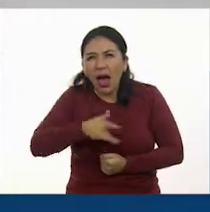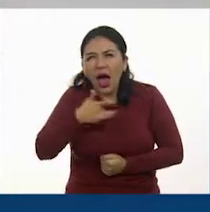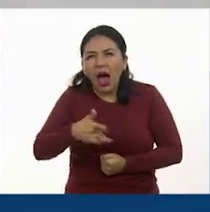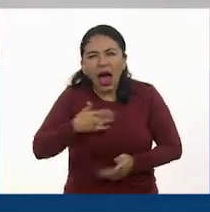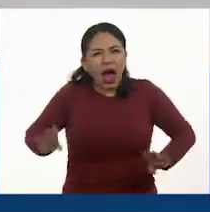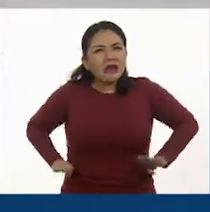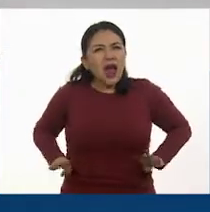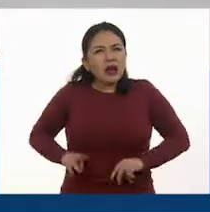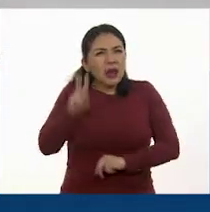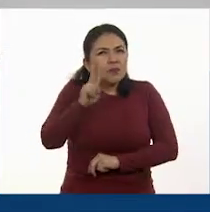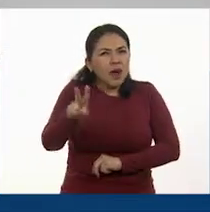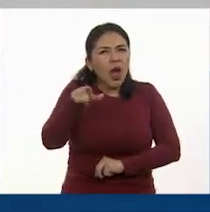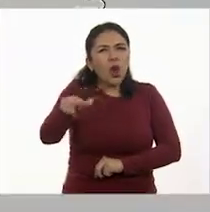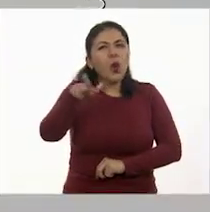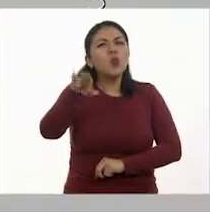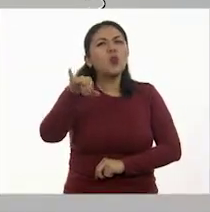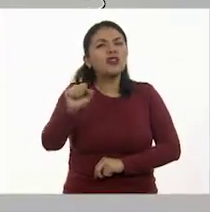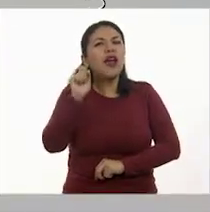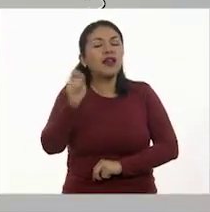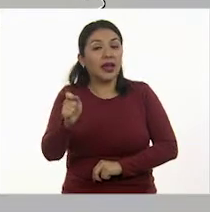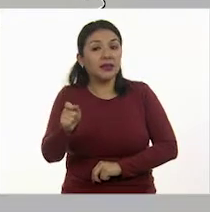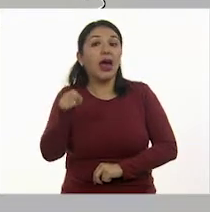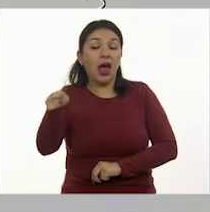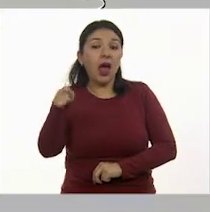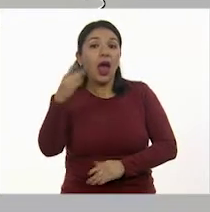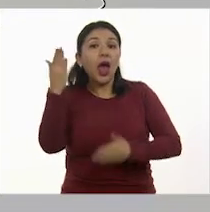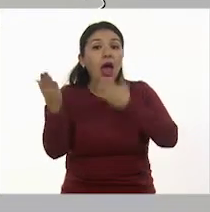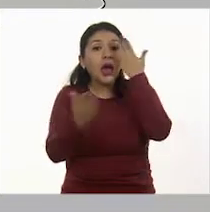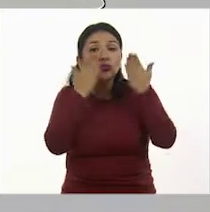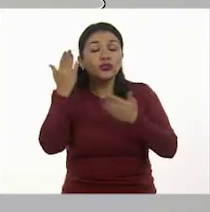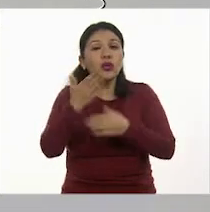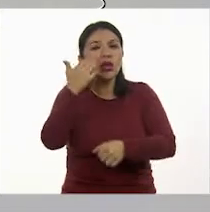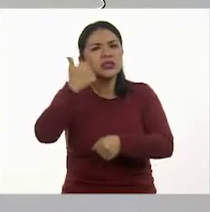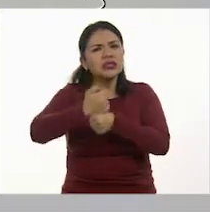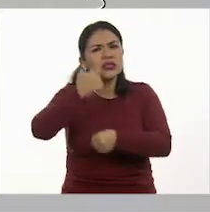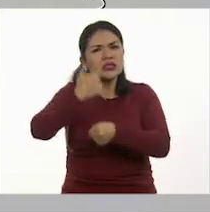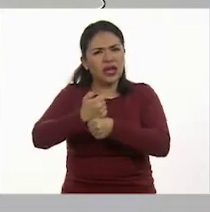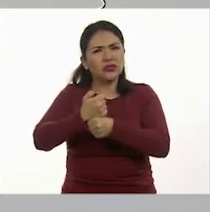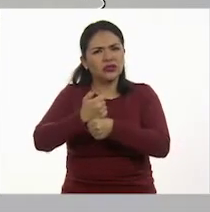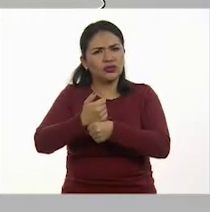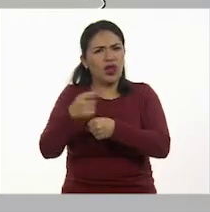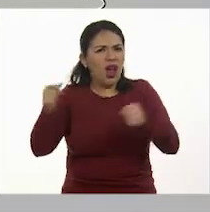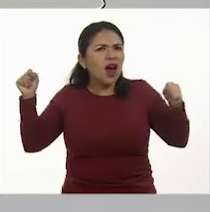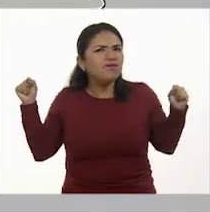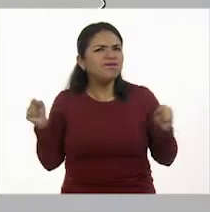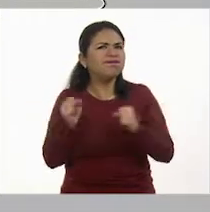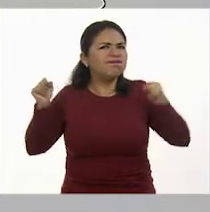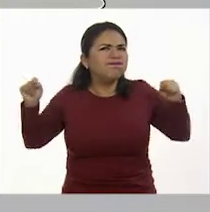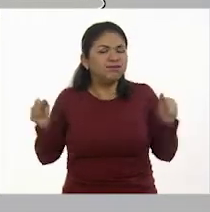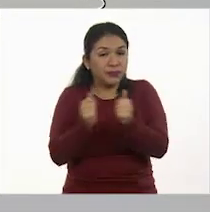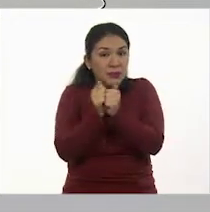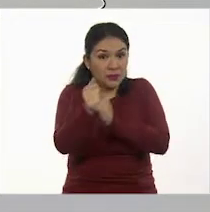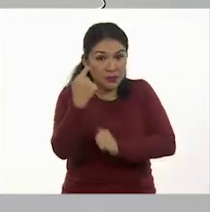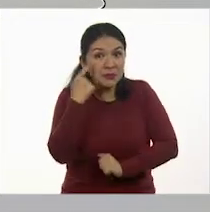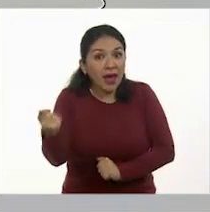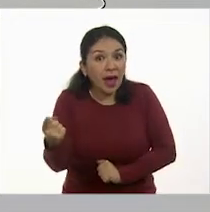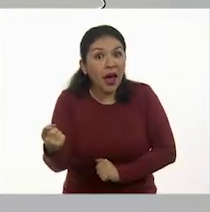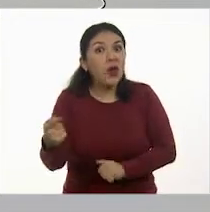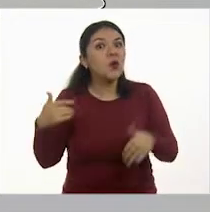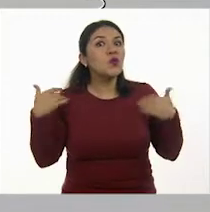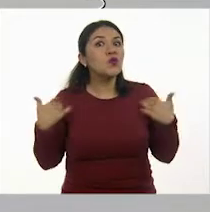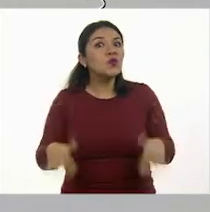característica tiene ese Luis? Es un alumno de sexto grado. Y es un correlón, ya nos dimos cuenta, porque miren hasta dónde llegó.